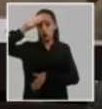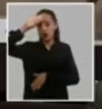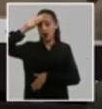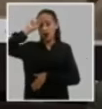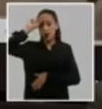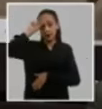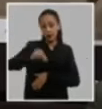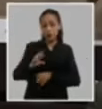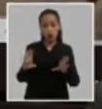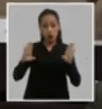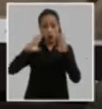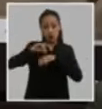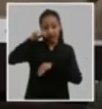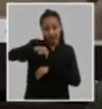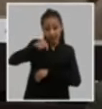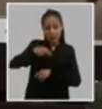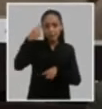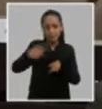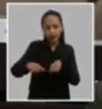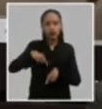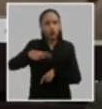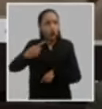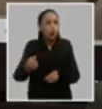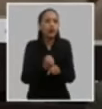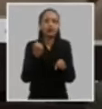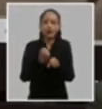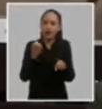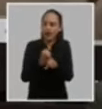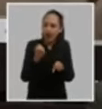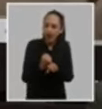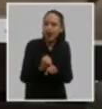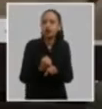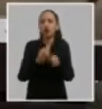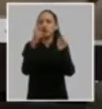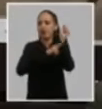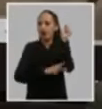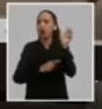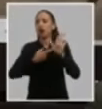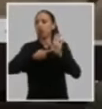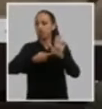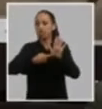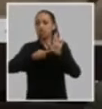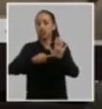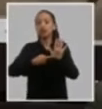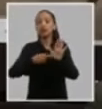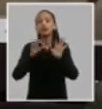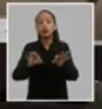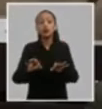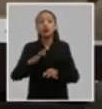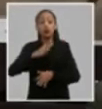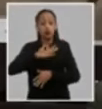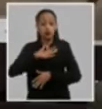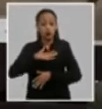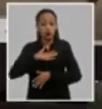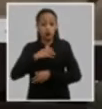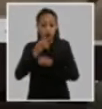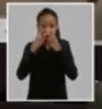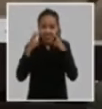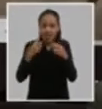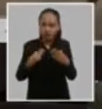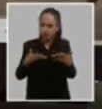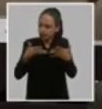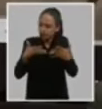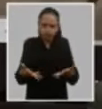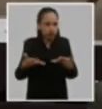que no están aquí están dando allí día a día su quehacer su ejemplo sus valores hasta con nuestra propia vida si fuera